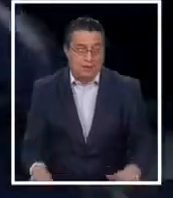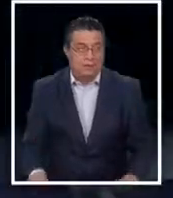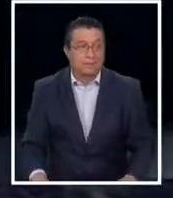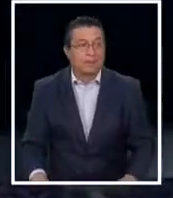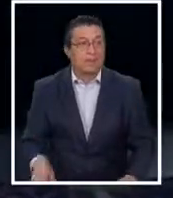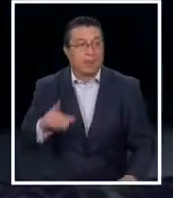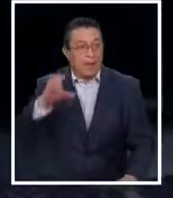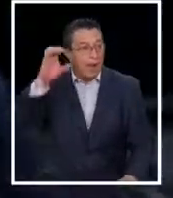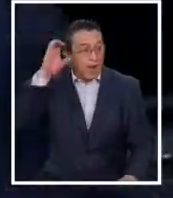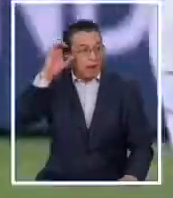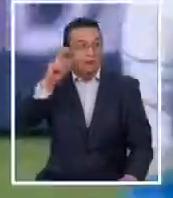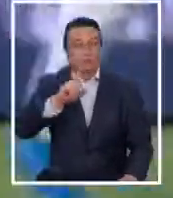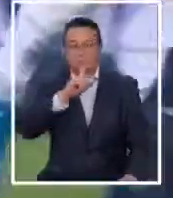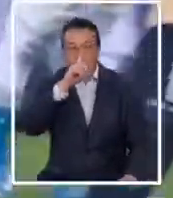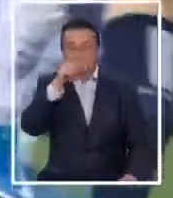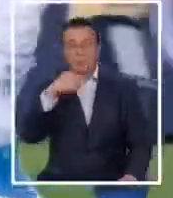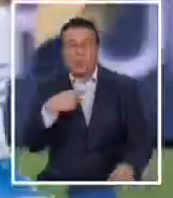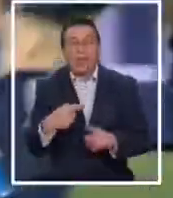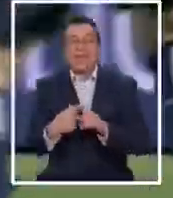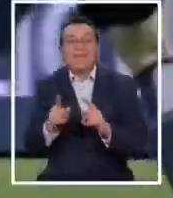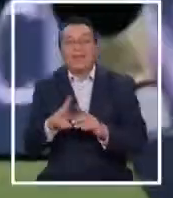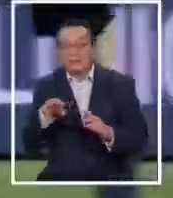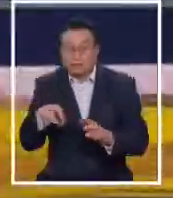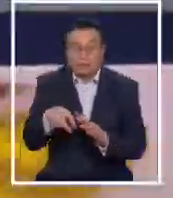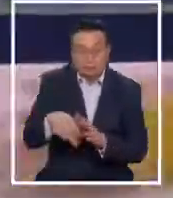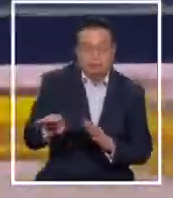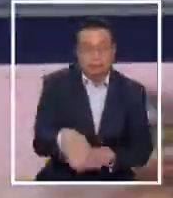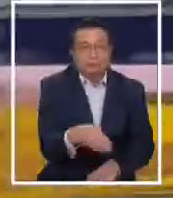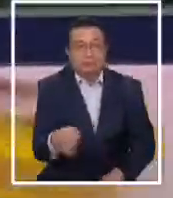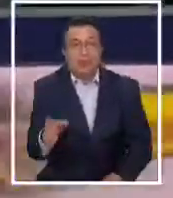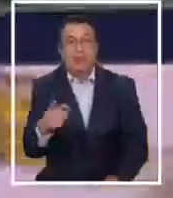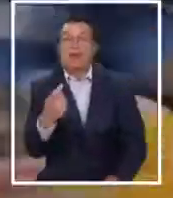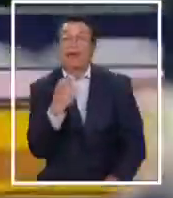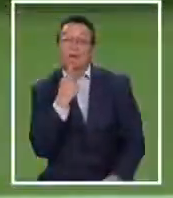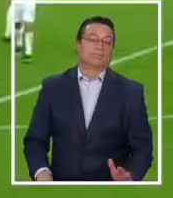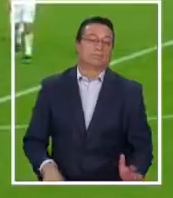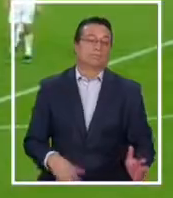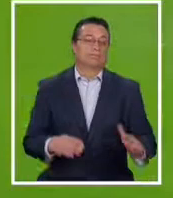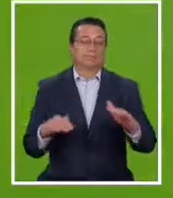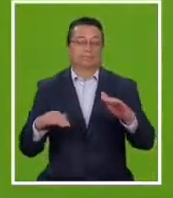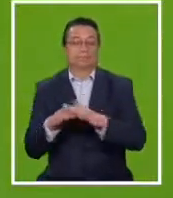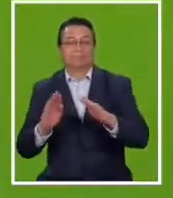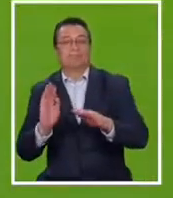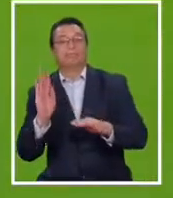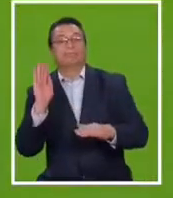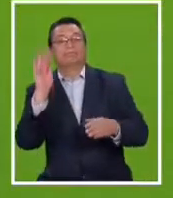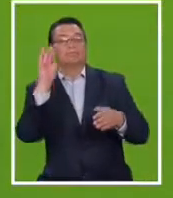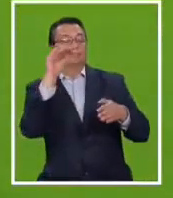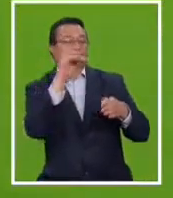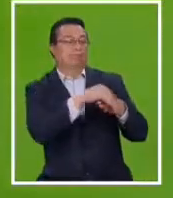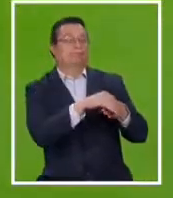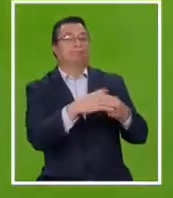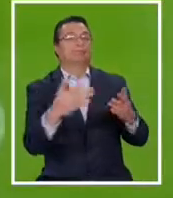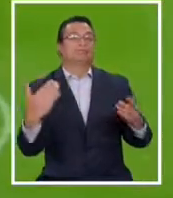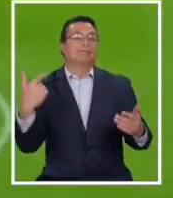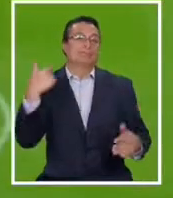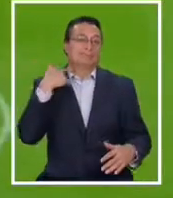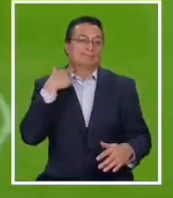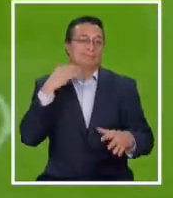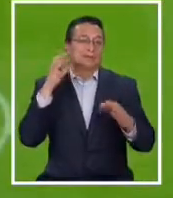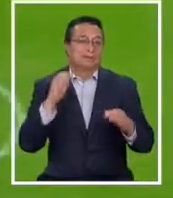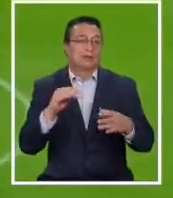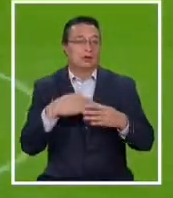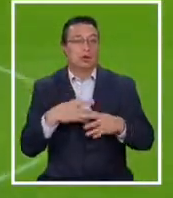Alexis acostumbra a ser el revulsivo, el diferente cada vez que ingresa, pero ante Sassuolo no estuvo acertado. Y se le fue Alexis por arriba,